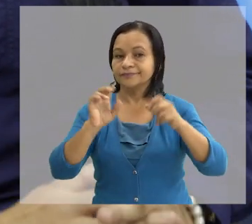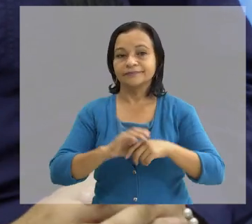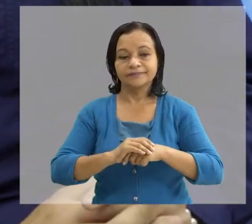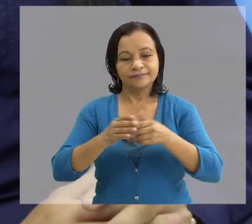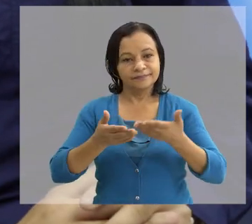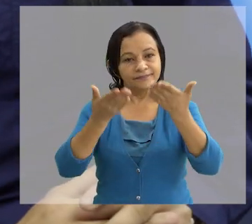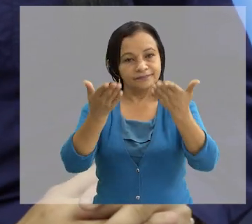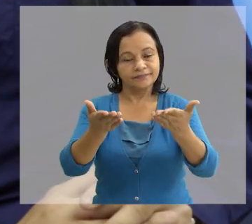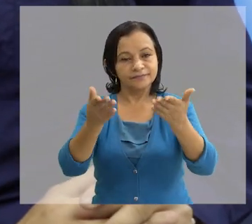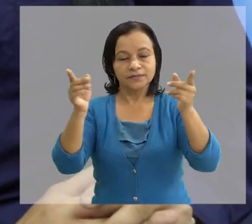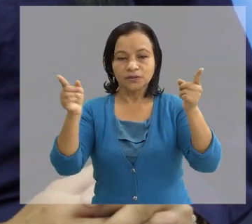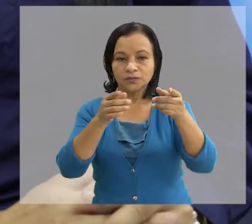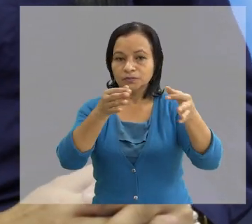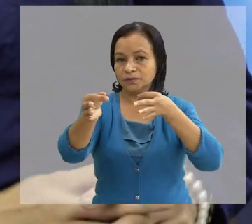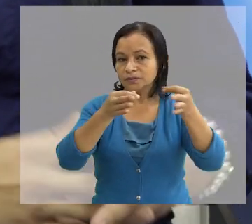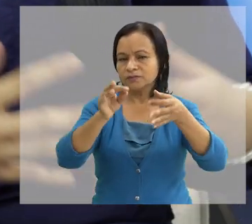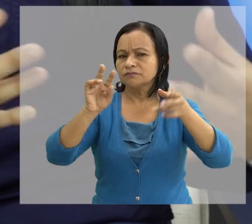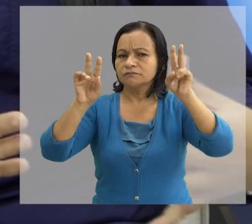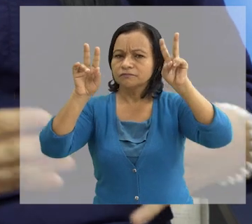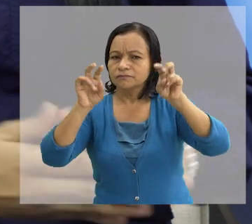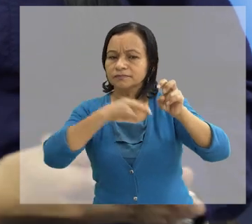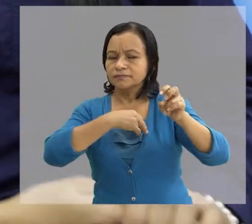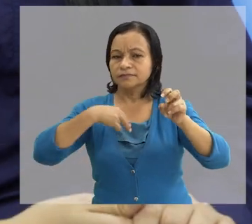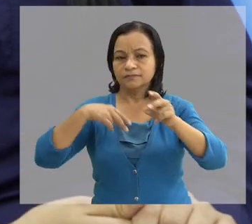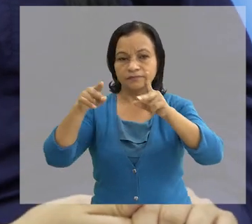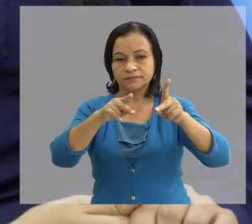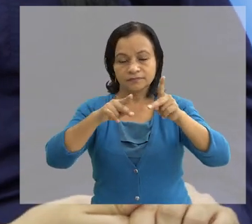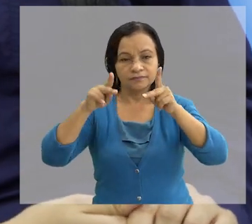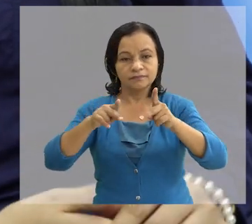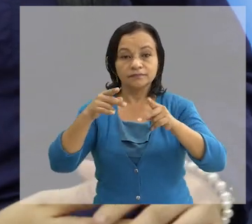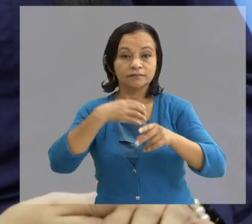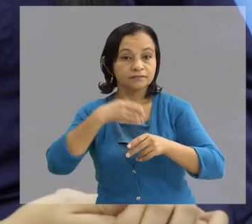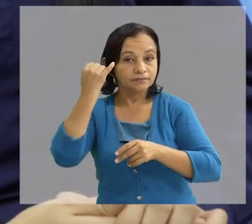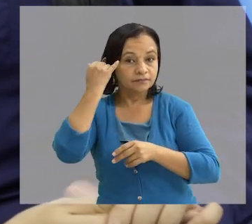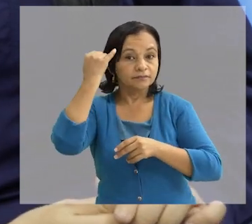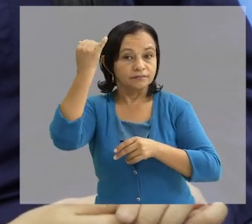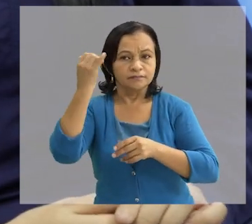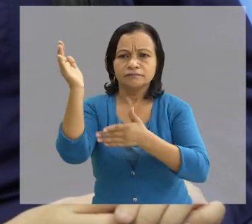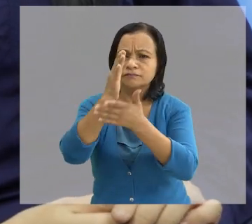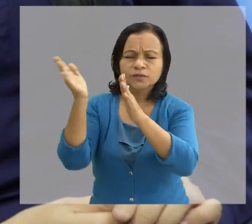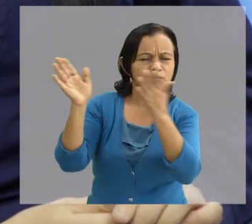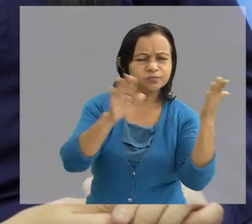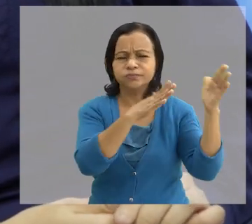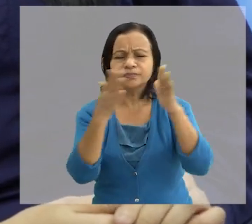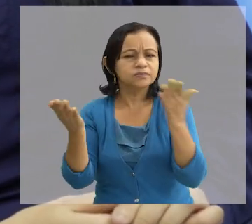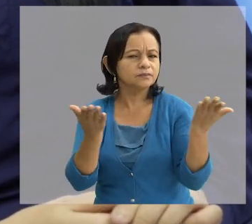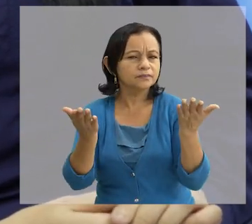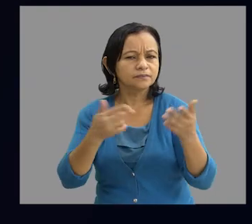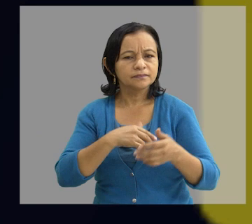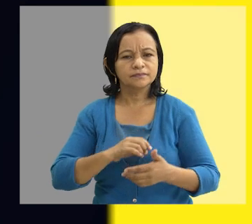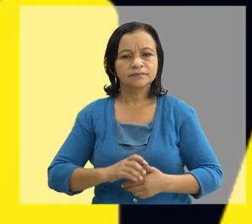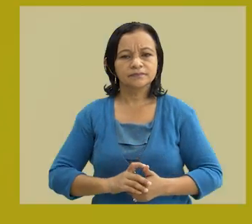tanto le presentamos un reporte acerca de lo que haría la población o lo que opina ante la ocurrencia de fuertes vientos.